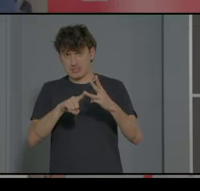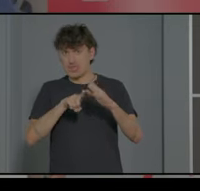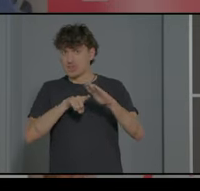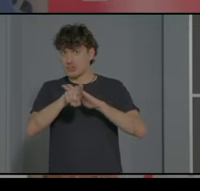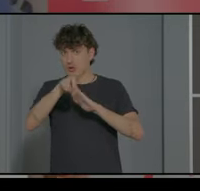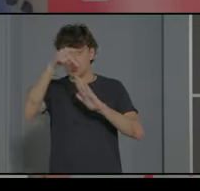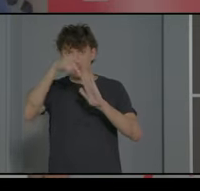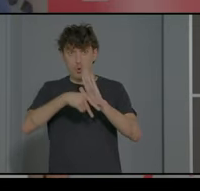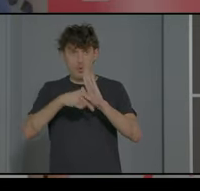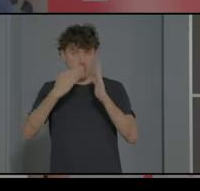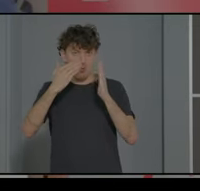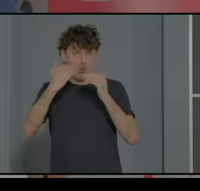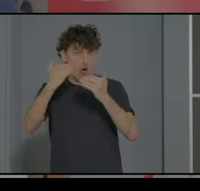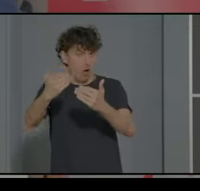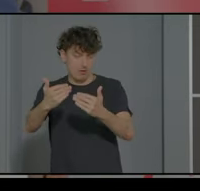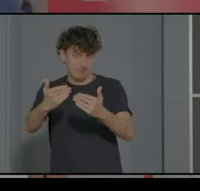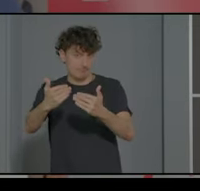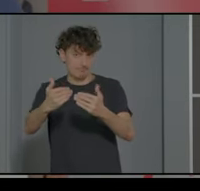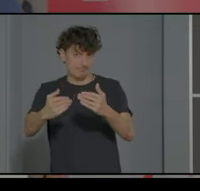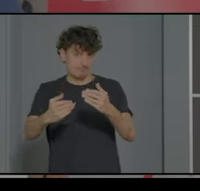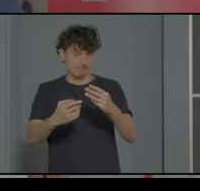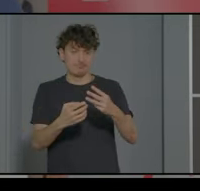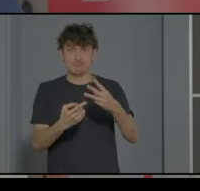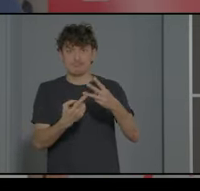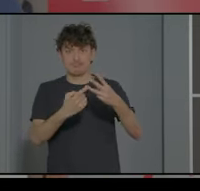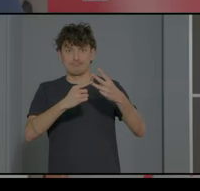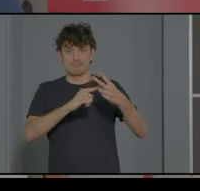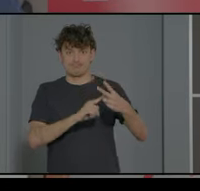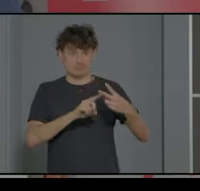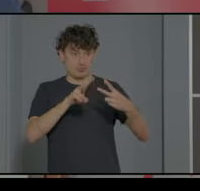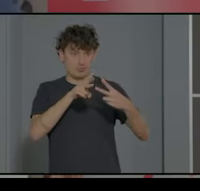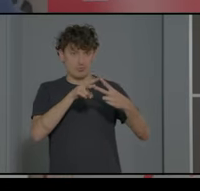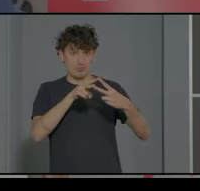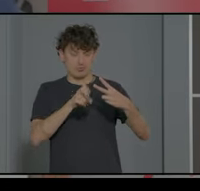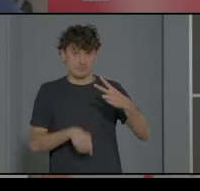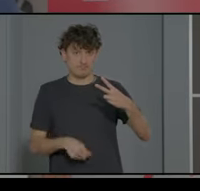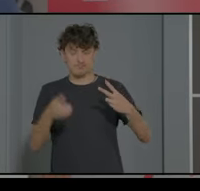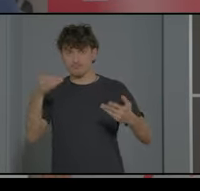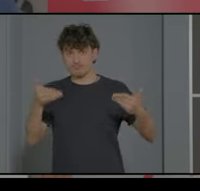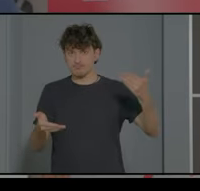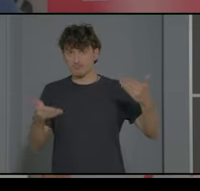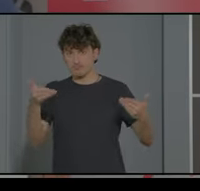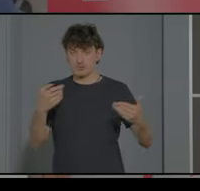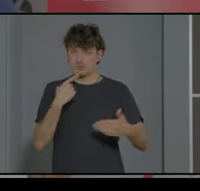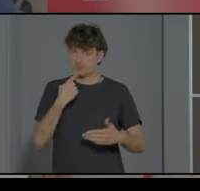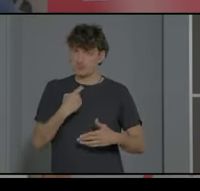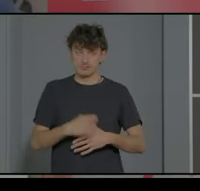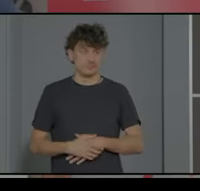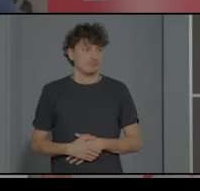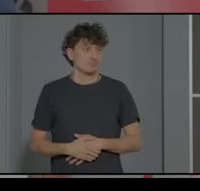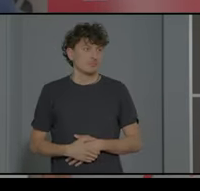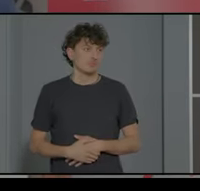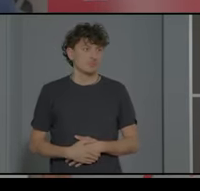normativo, nos hace que tengamos que mantener realmente un equilibrio complejo en esa respuesta.